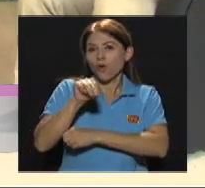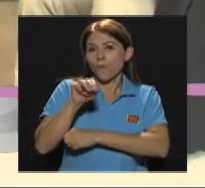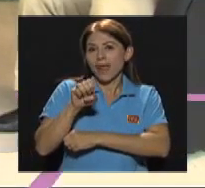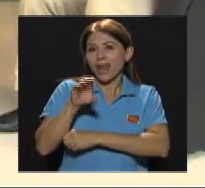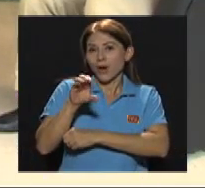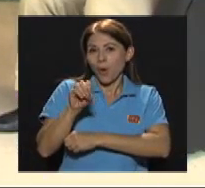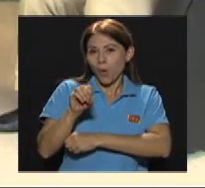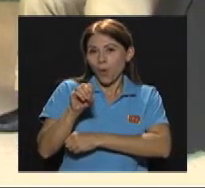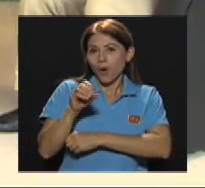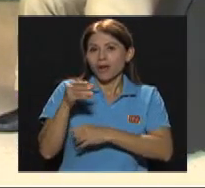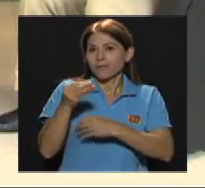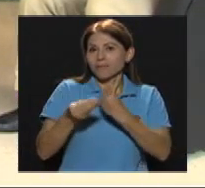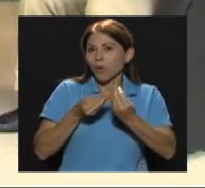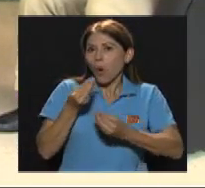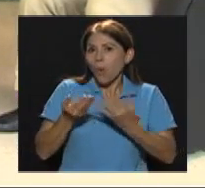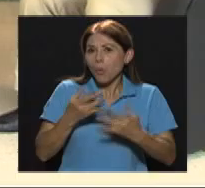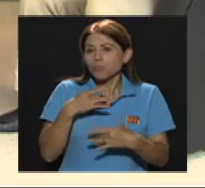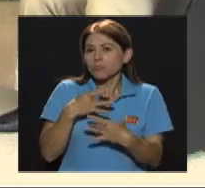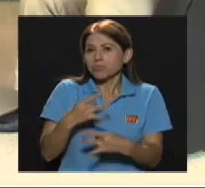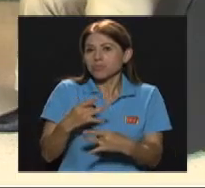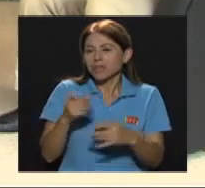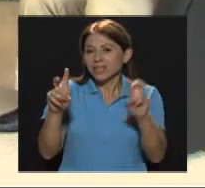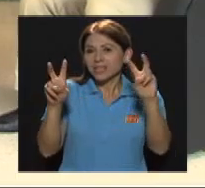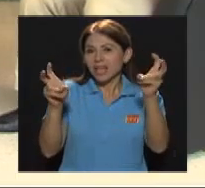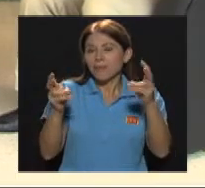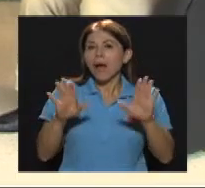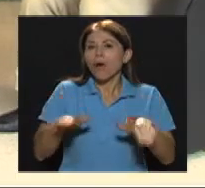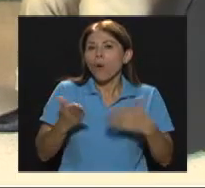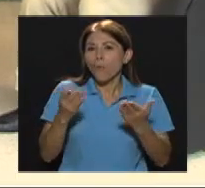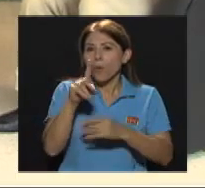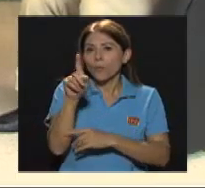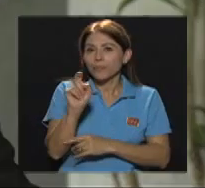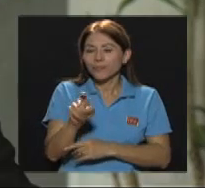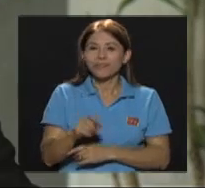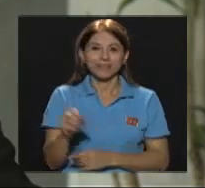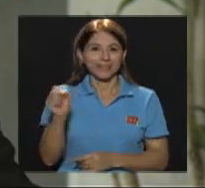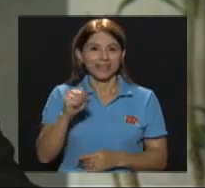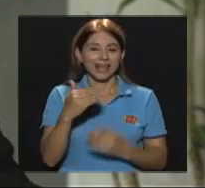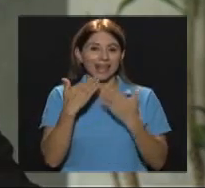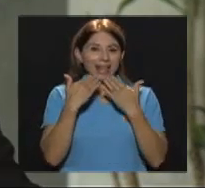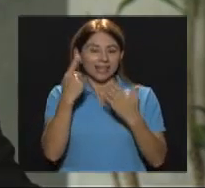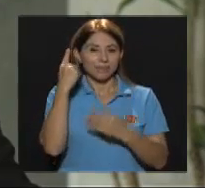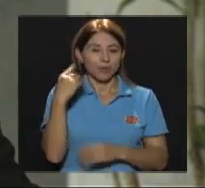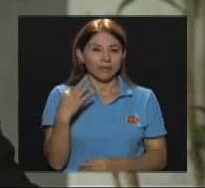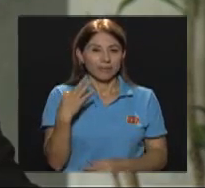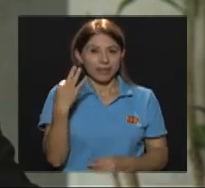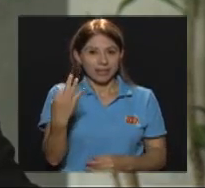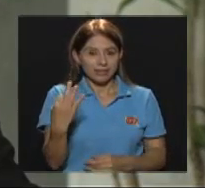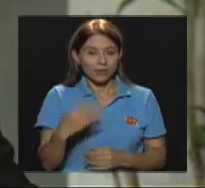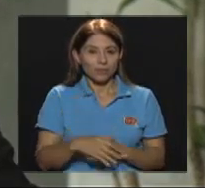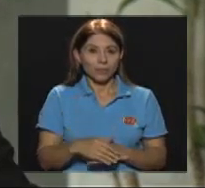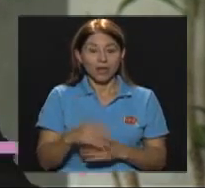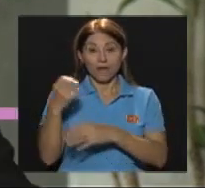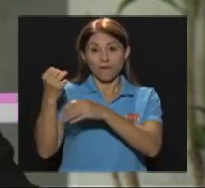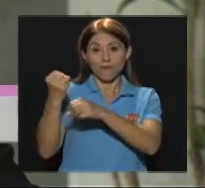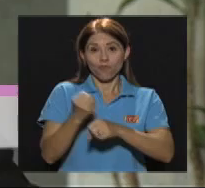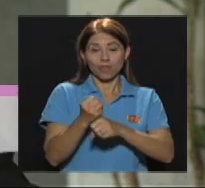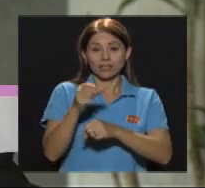MECO se interesó en este tema Muchas gracias por la invitación